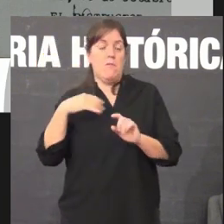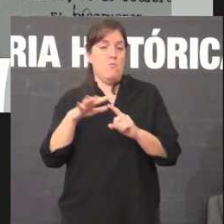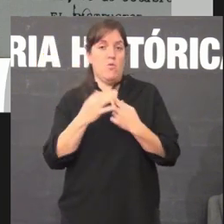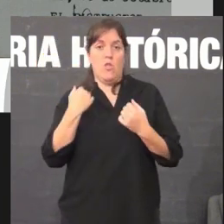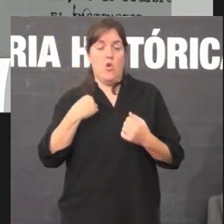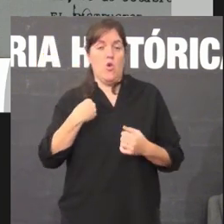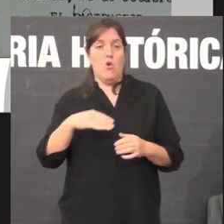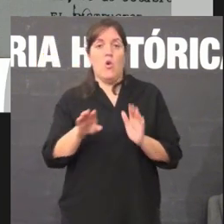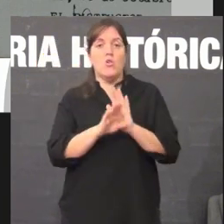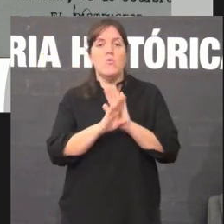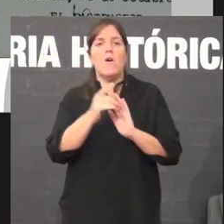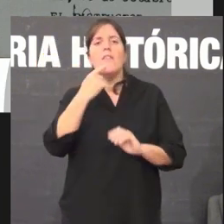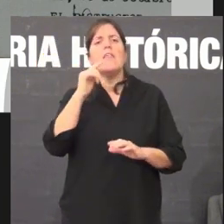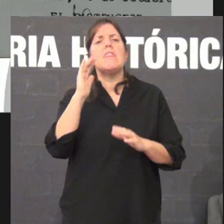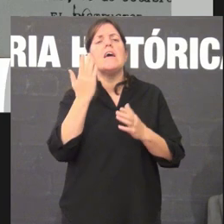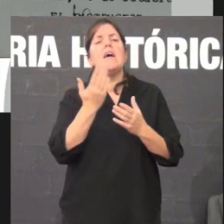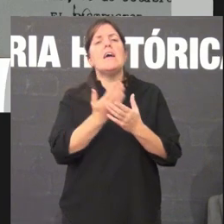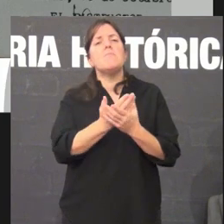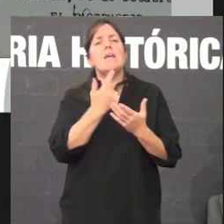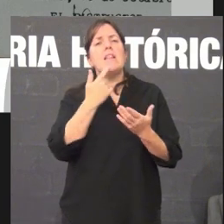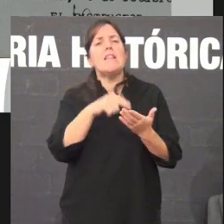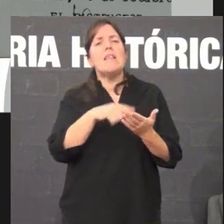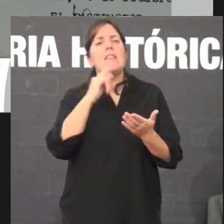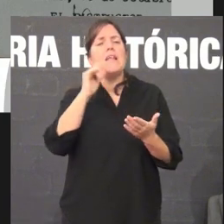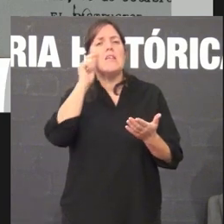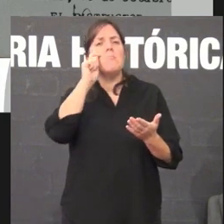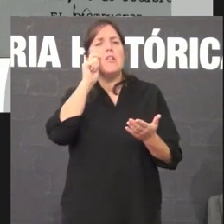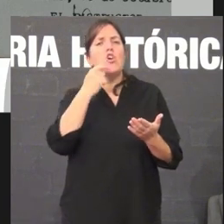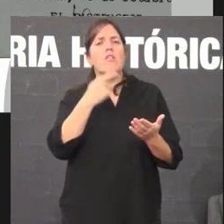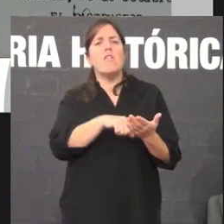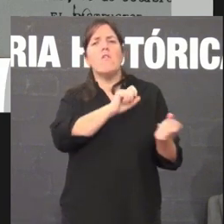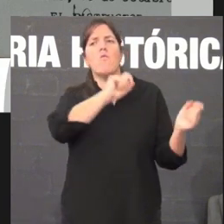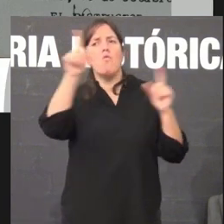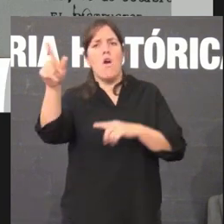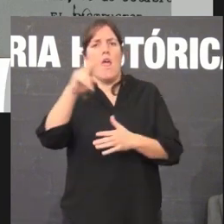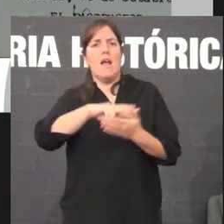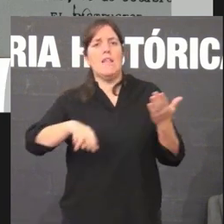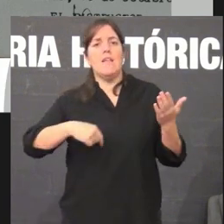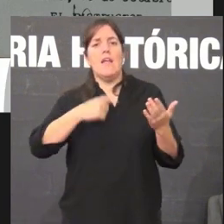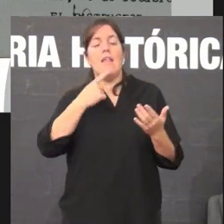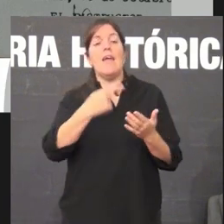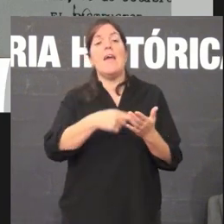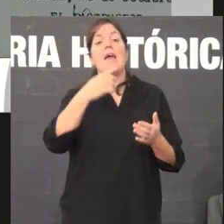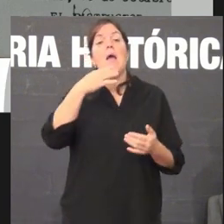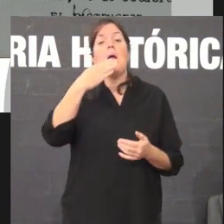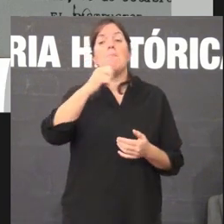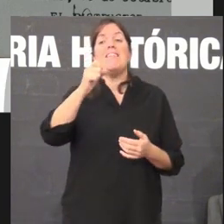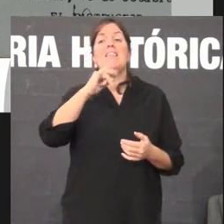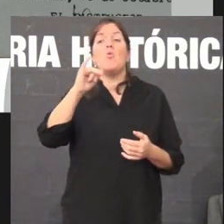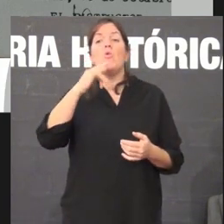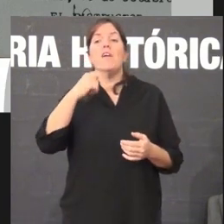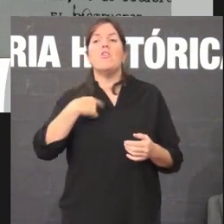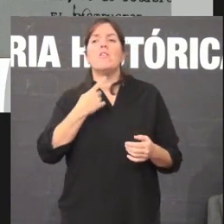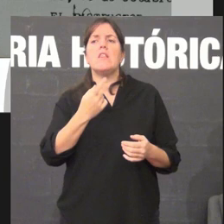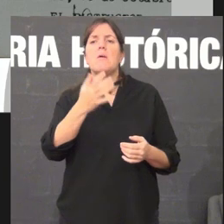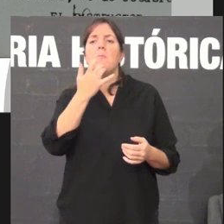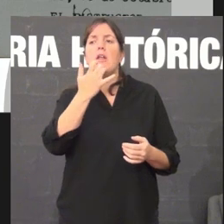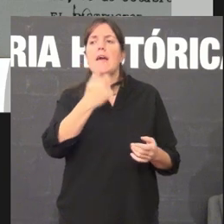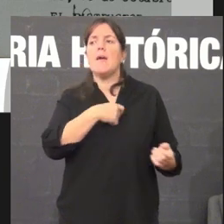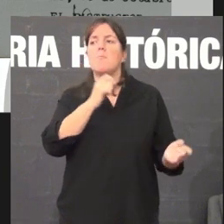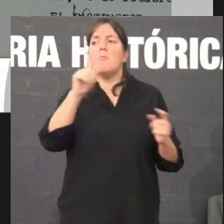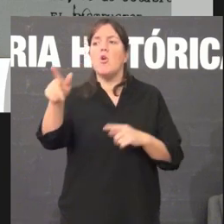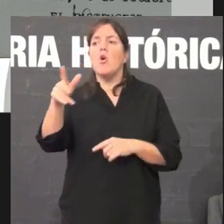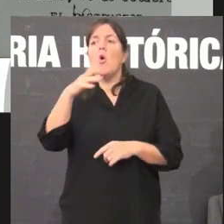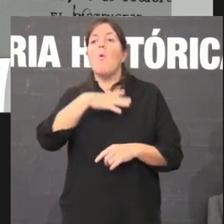o inspector cando di que debe irse fora de Galiza pois que en Vitigudino por ejemplo tendrá ocasión de pon entre aspas